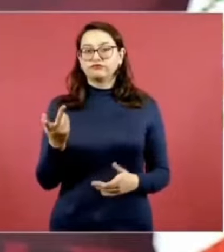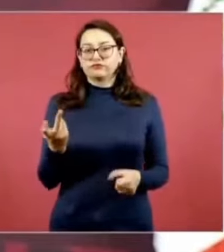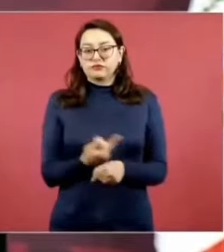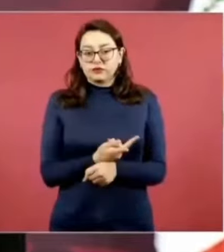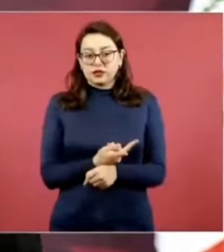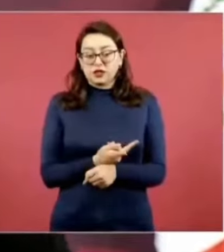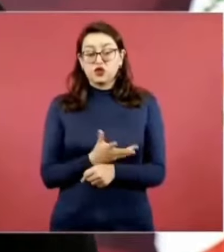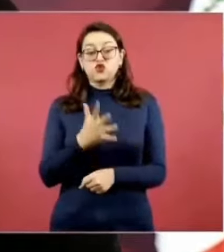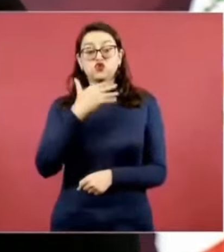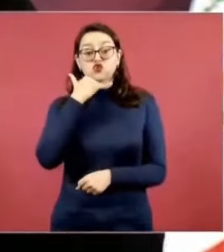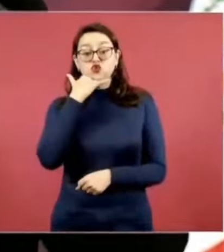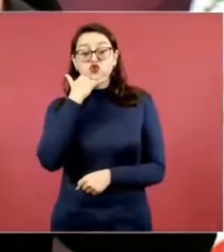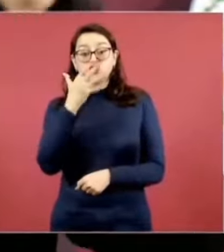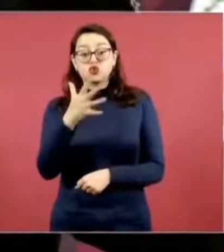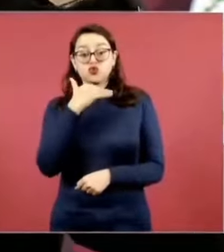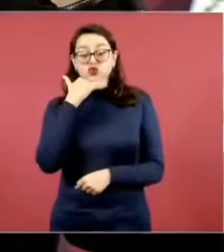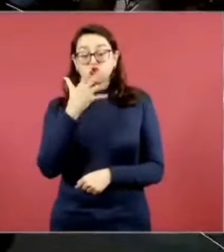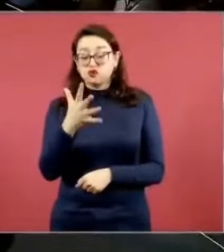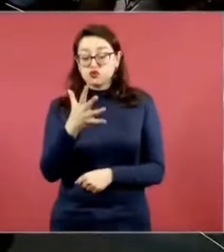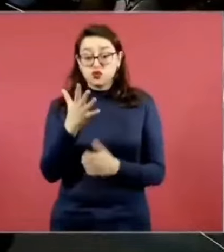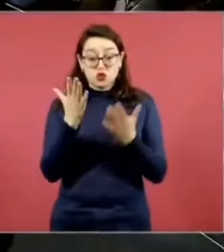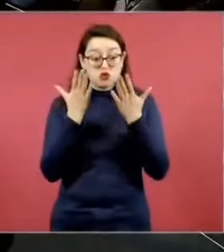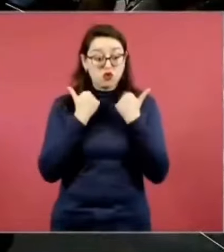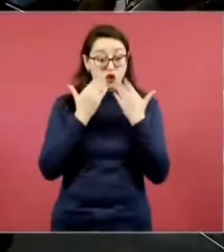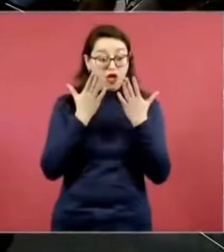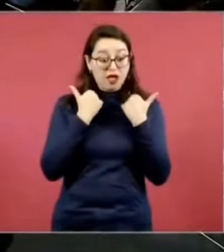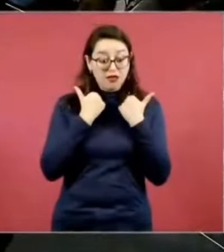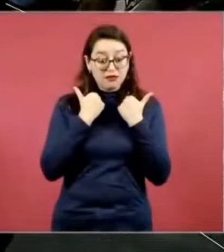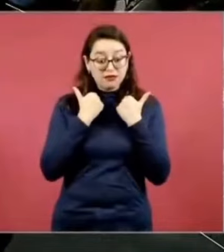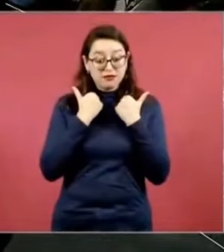se liberan muchos fondos para el desarrollo.